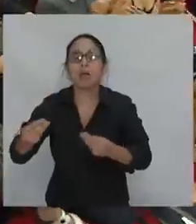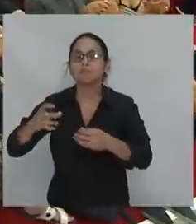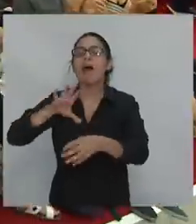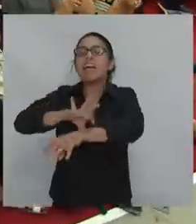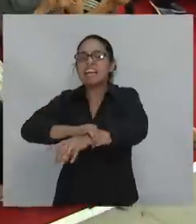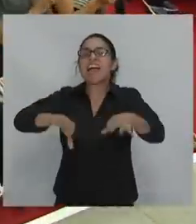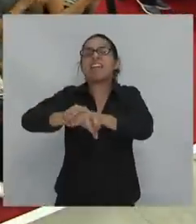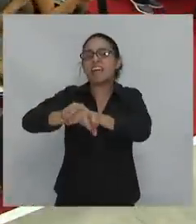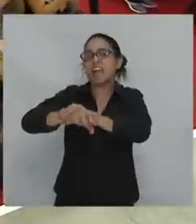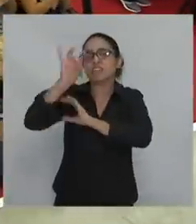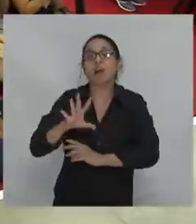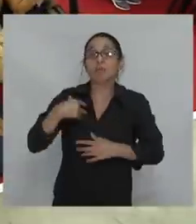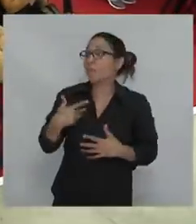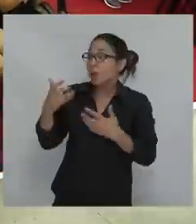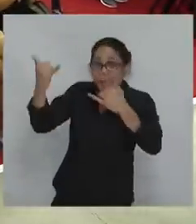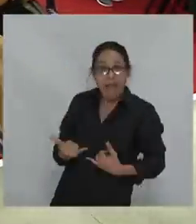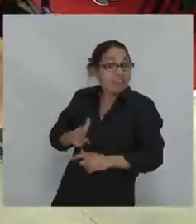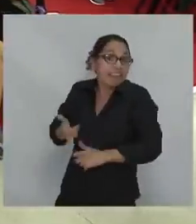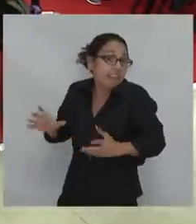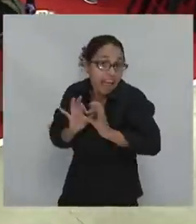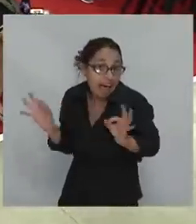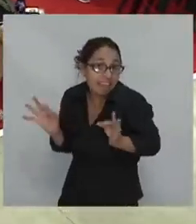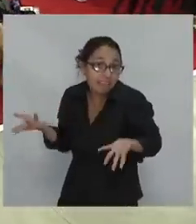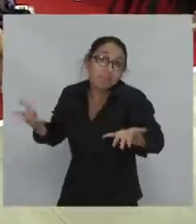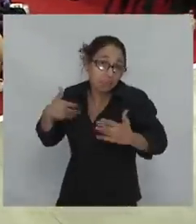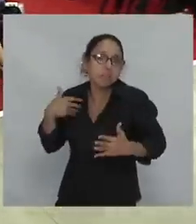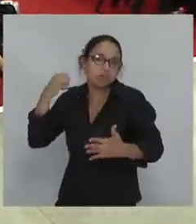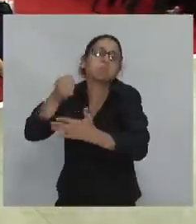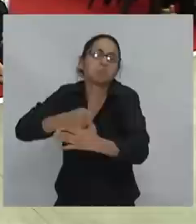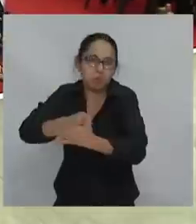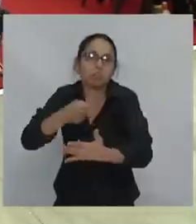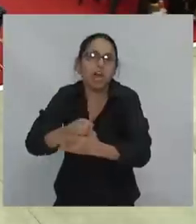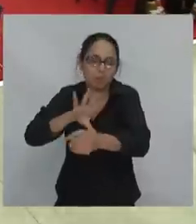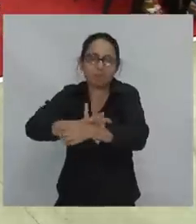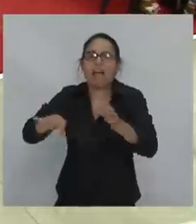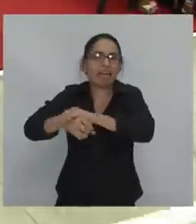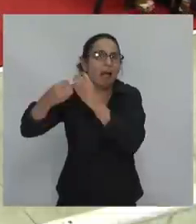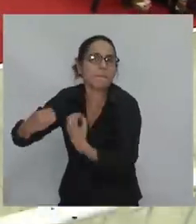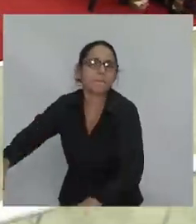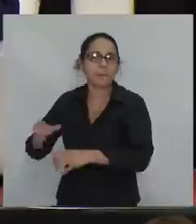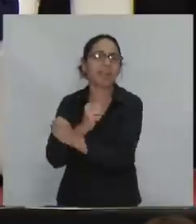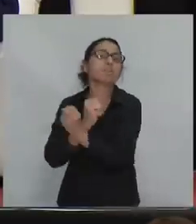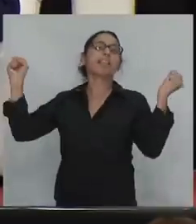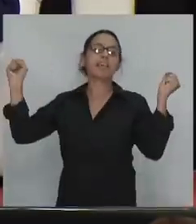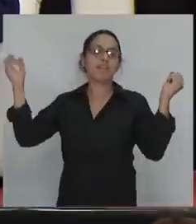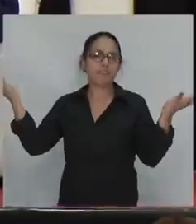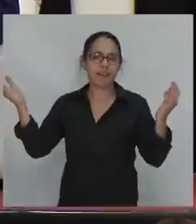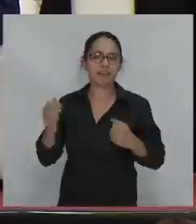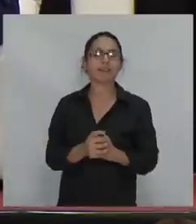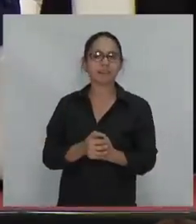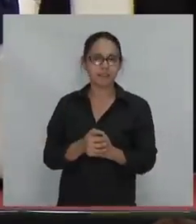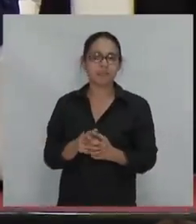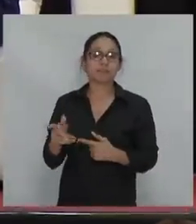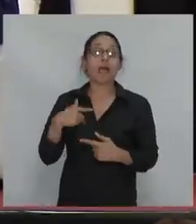Entonces, fíjense, fíjense, cuando convence a los